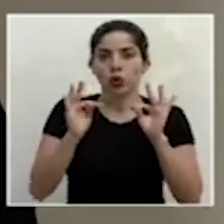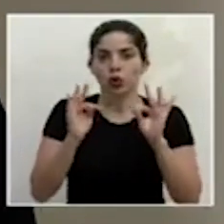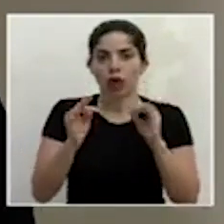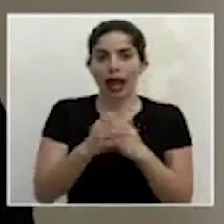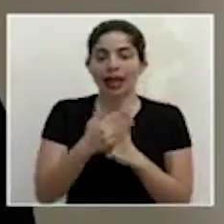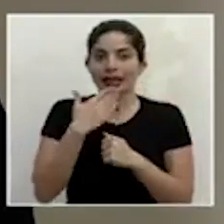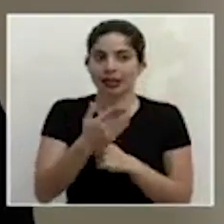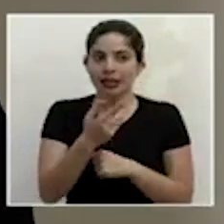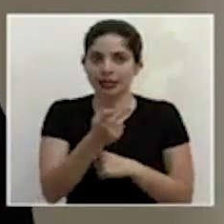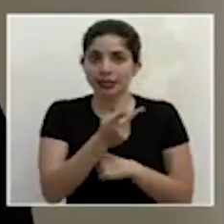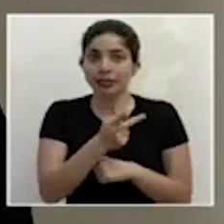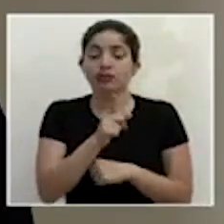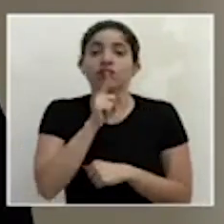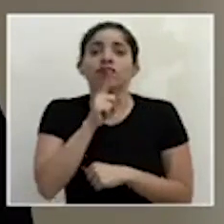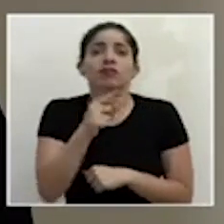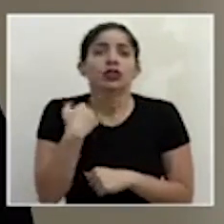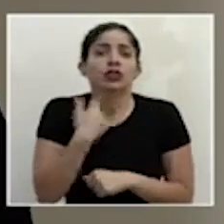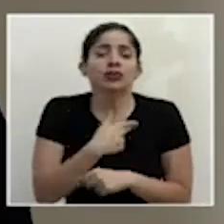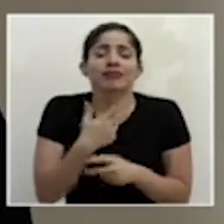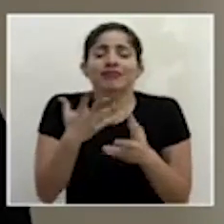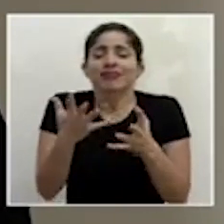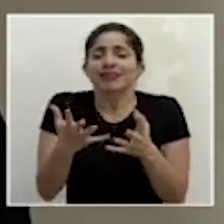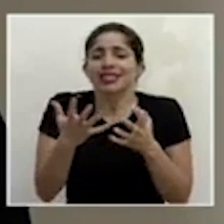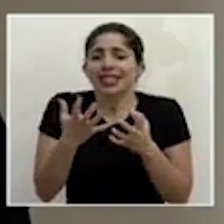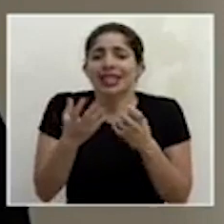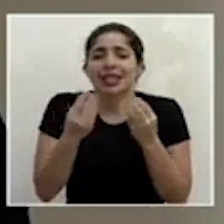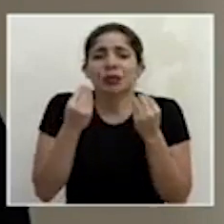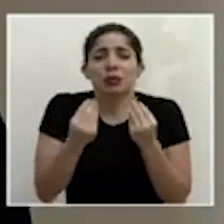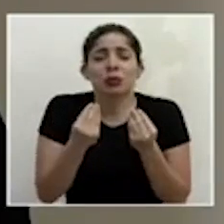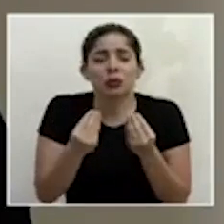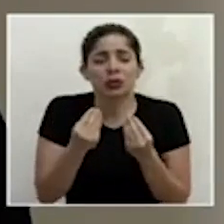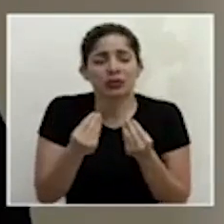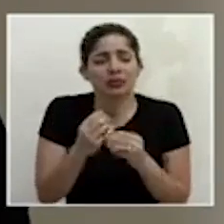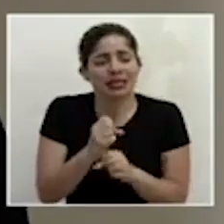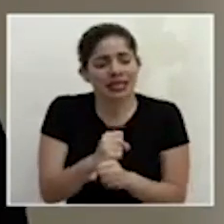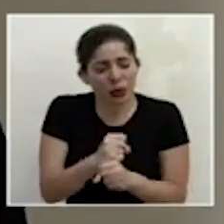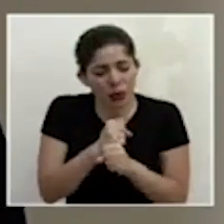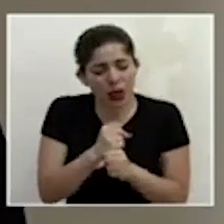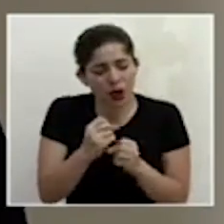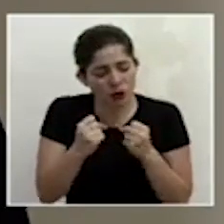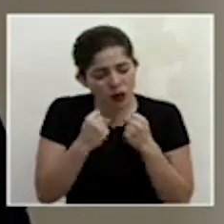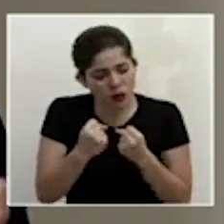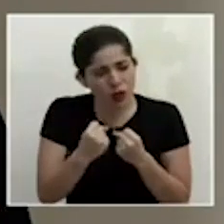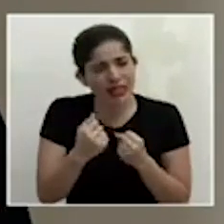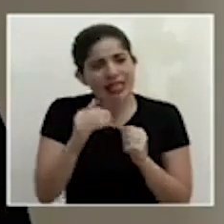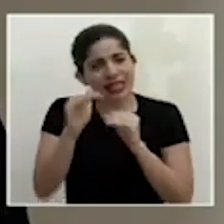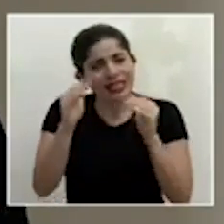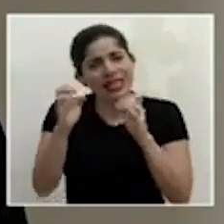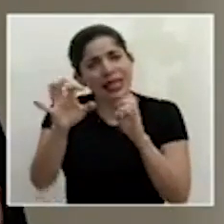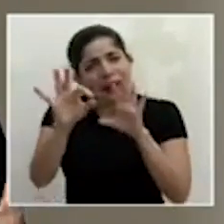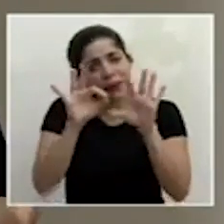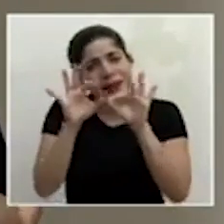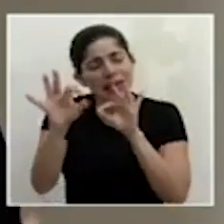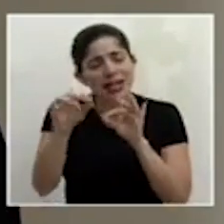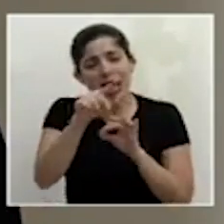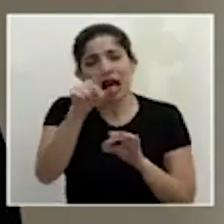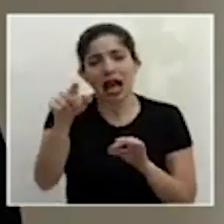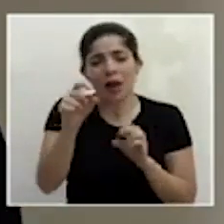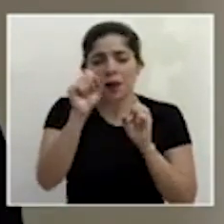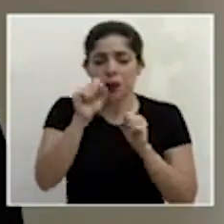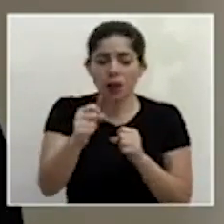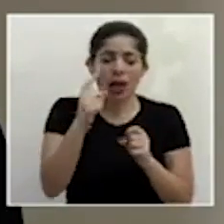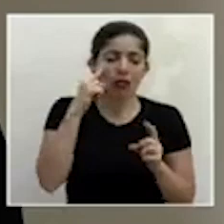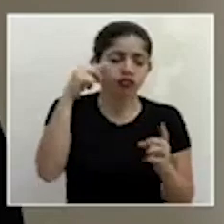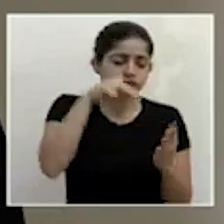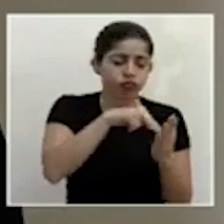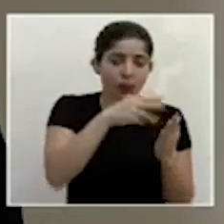de veras que quisiéramos con muchísima convicción con mucha fuerza invitarlos a consultar